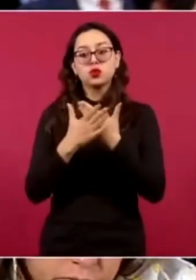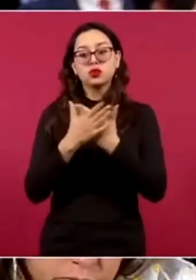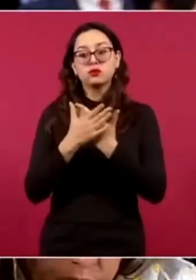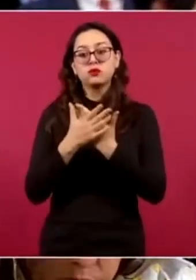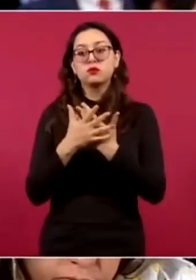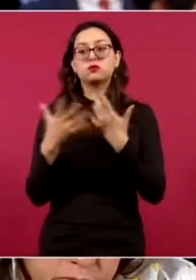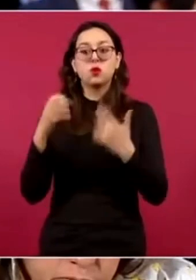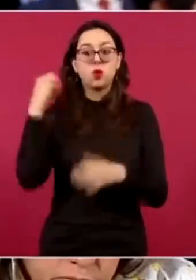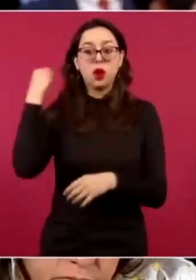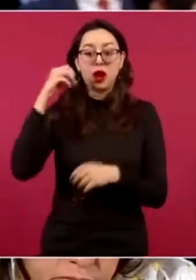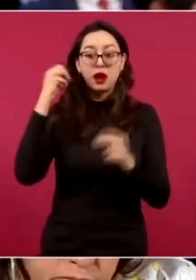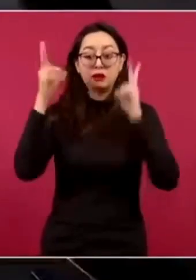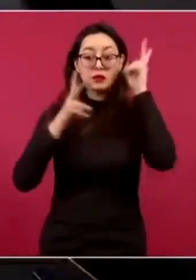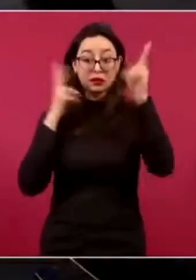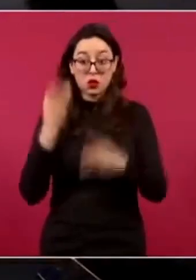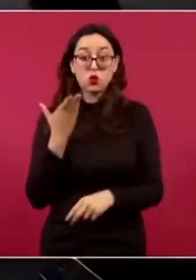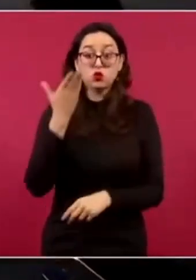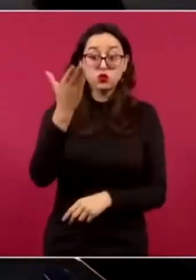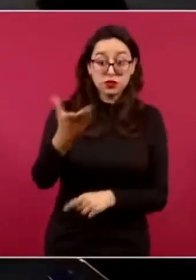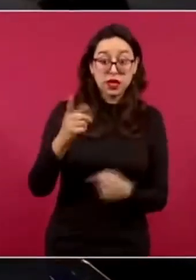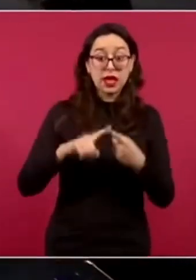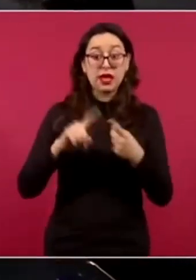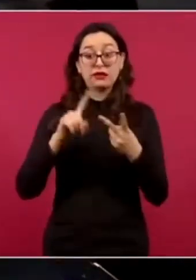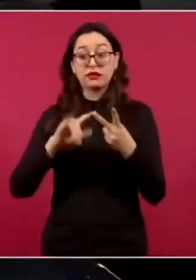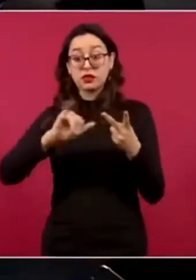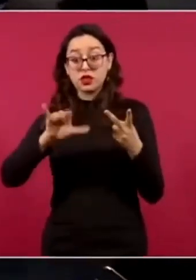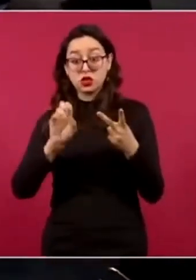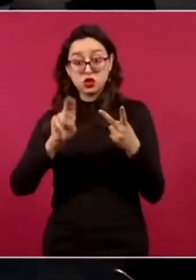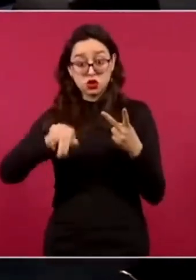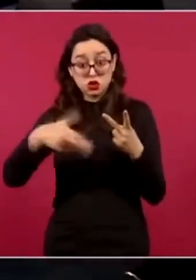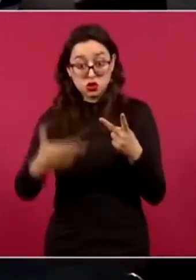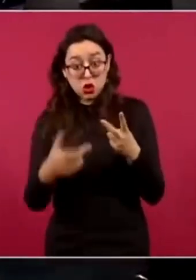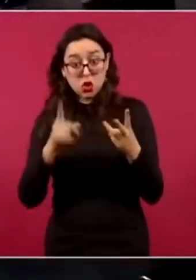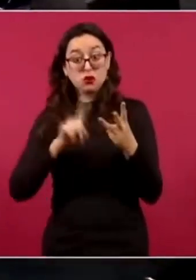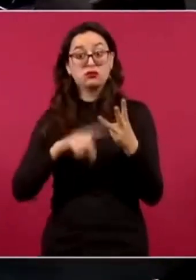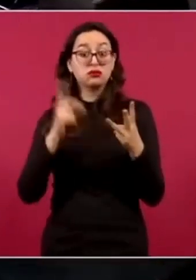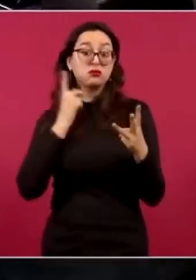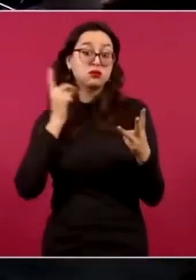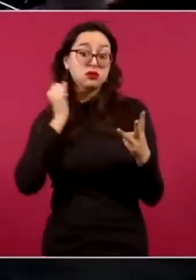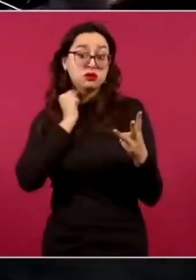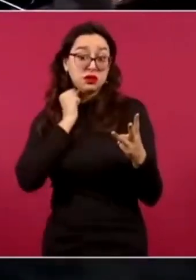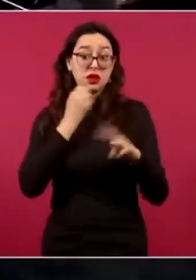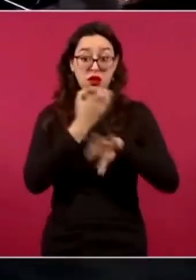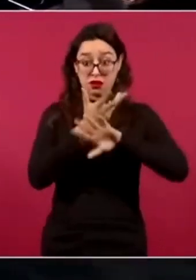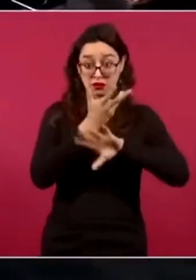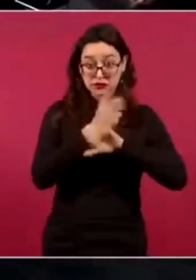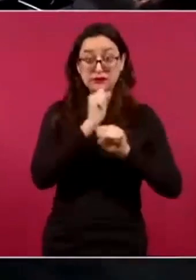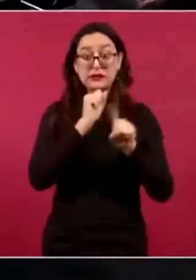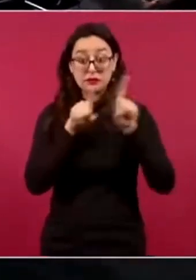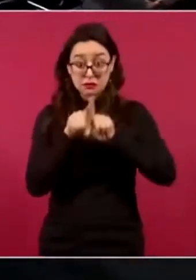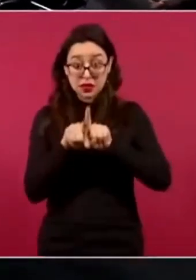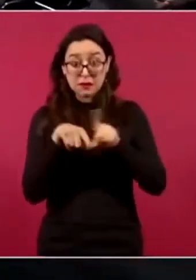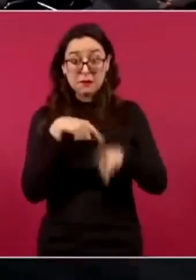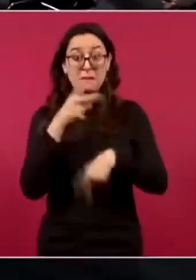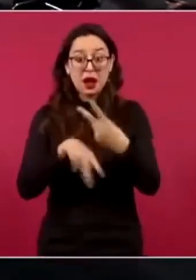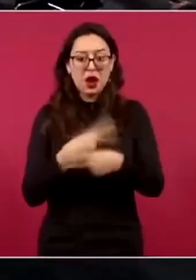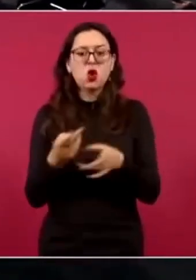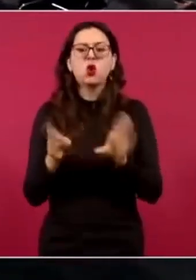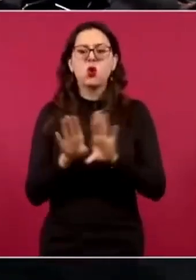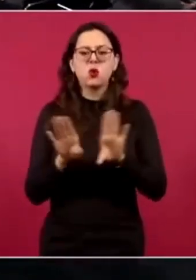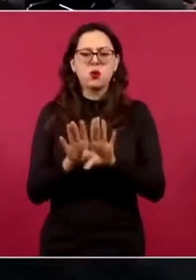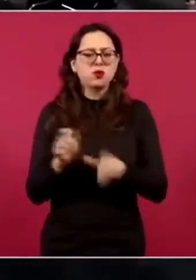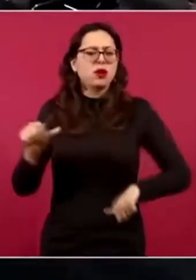americanos y cuál será su agenda. Bueno, vamos a recibir a